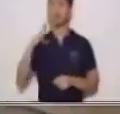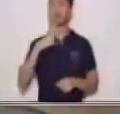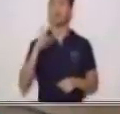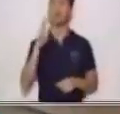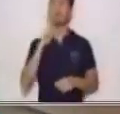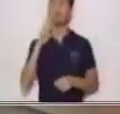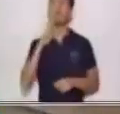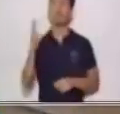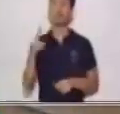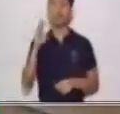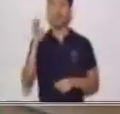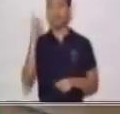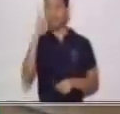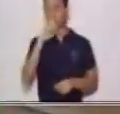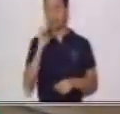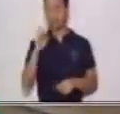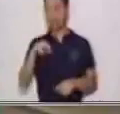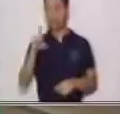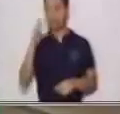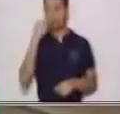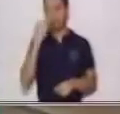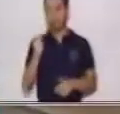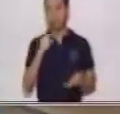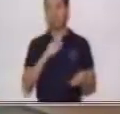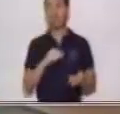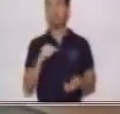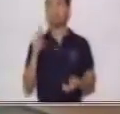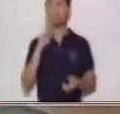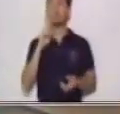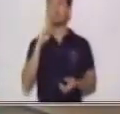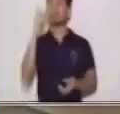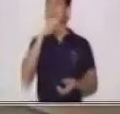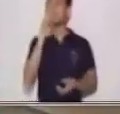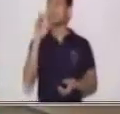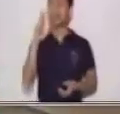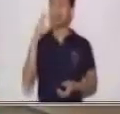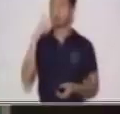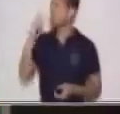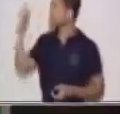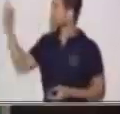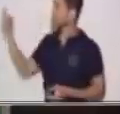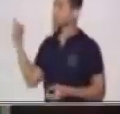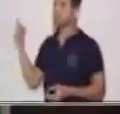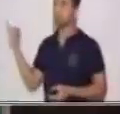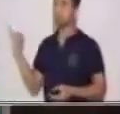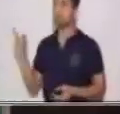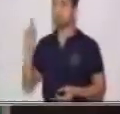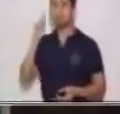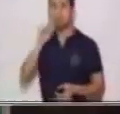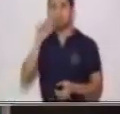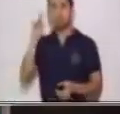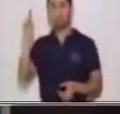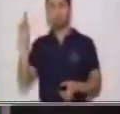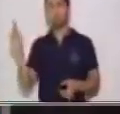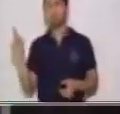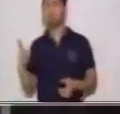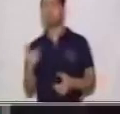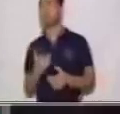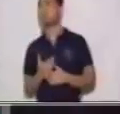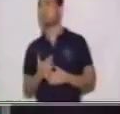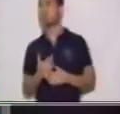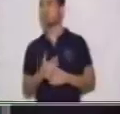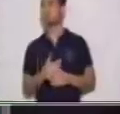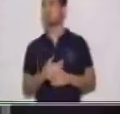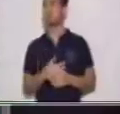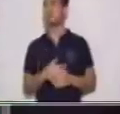verbo de esencia? Ser. A ver, pensemos, ¿regresé porque había olvidado mis libros? ¿Por qué no